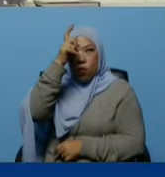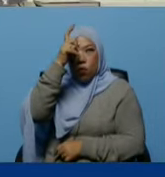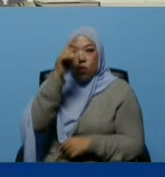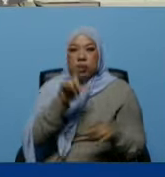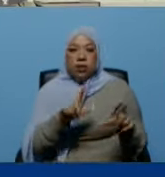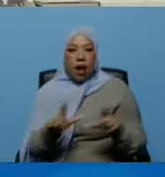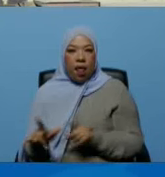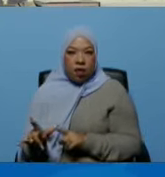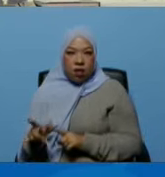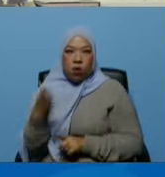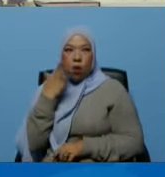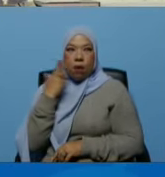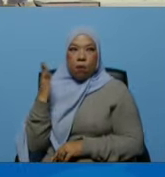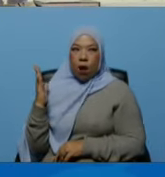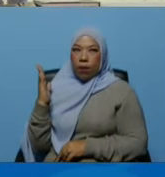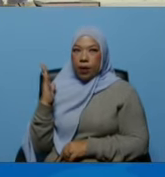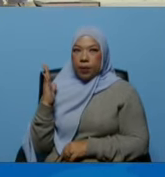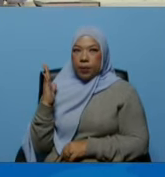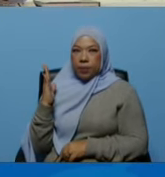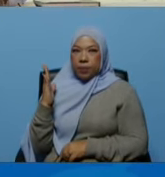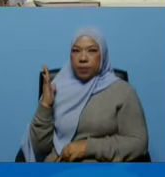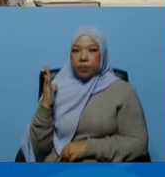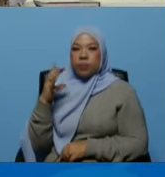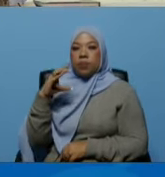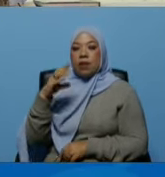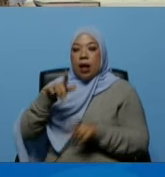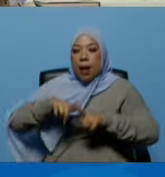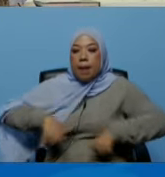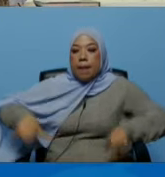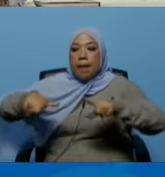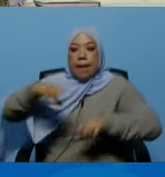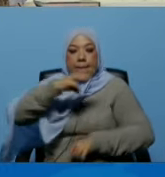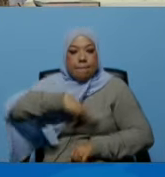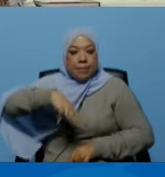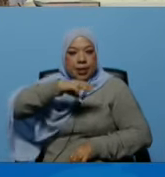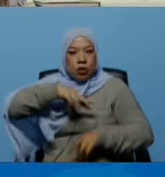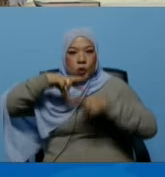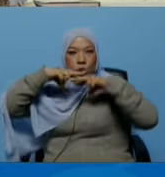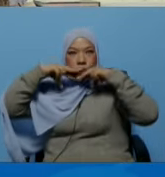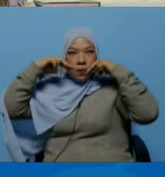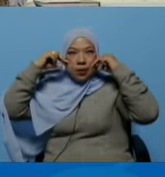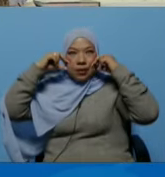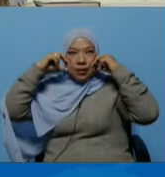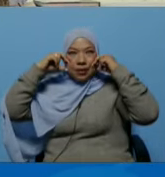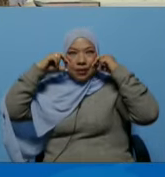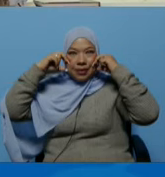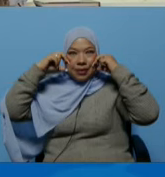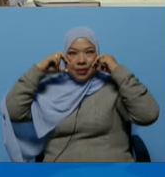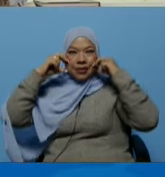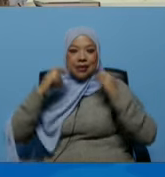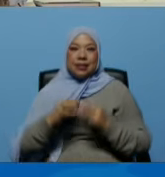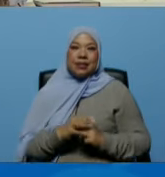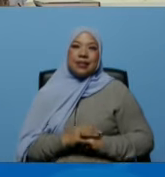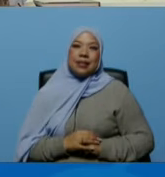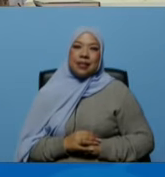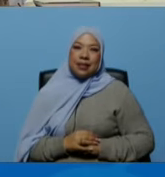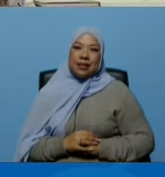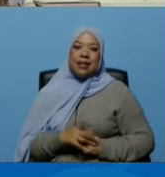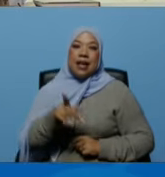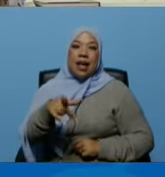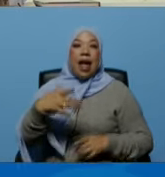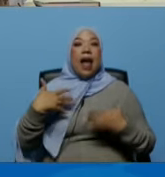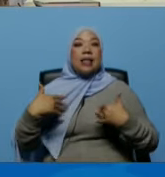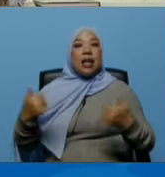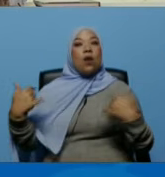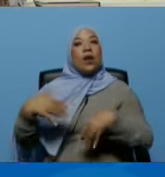de paquete la sede de la misión sonrisa en el área de salud